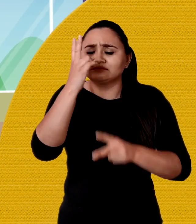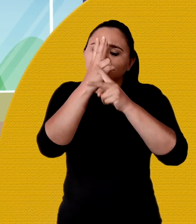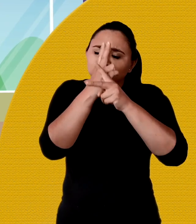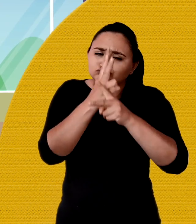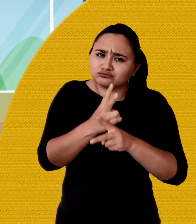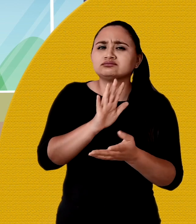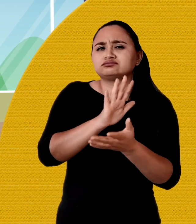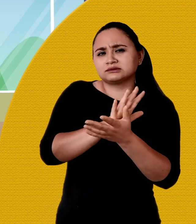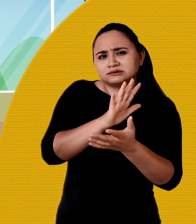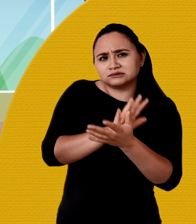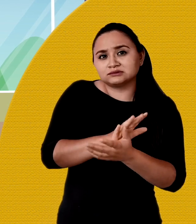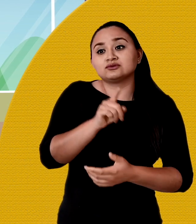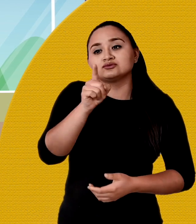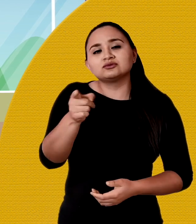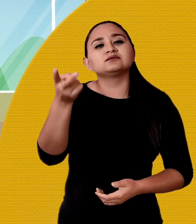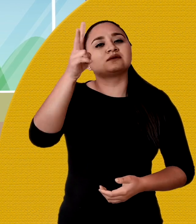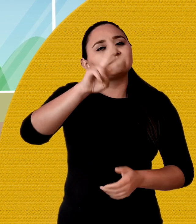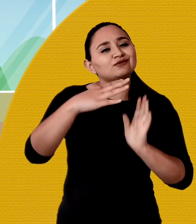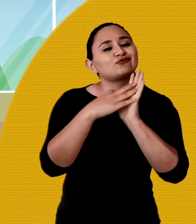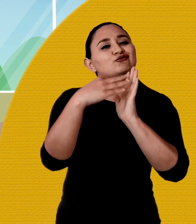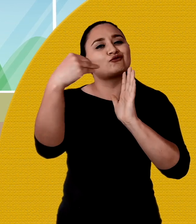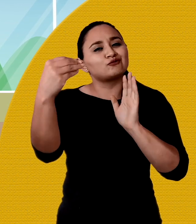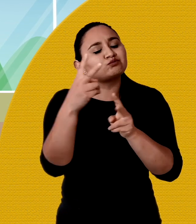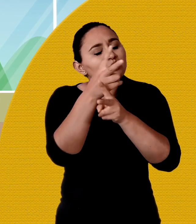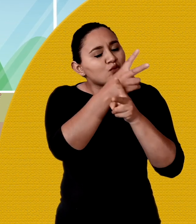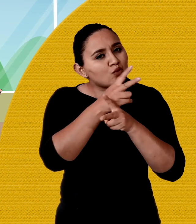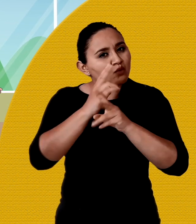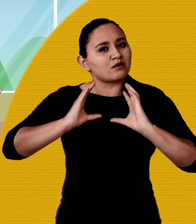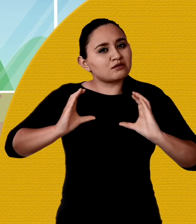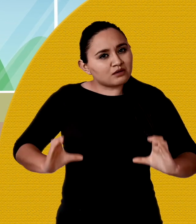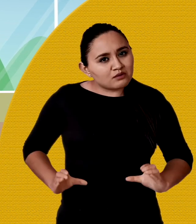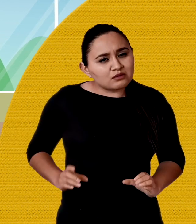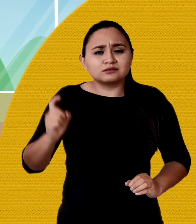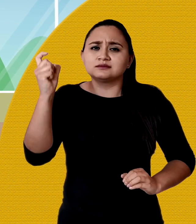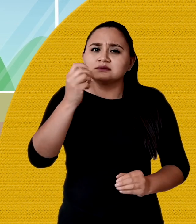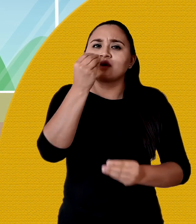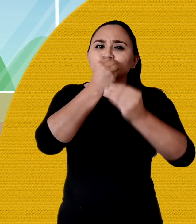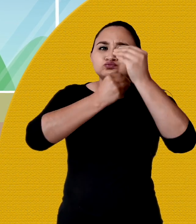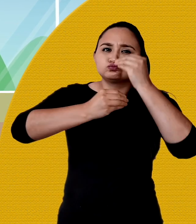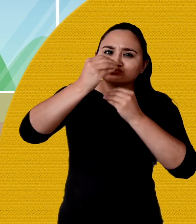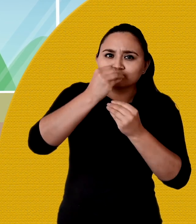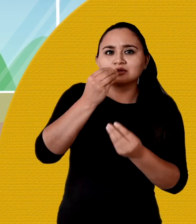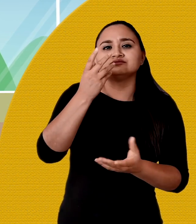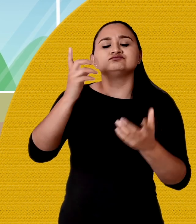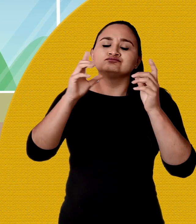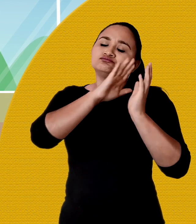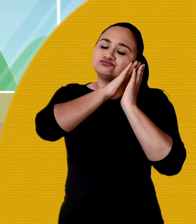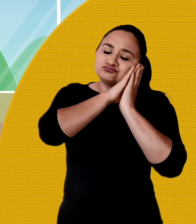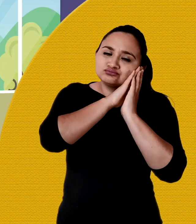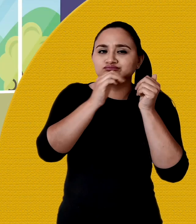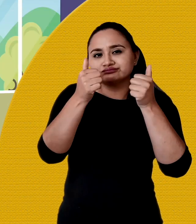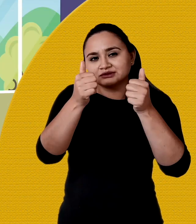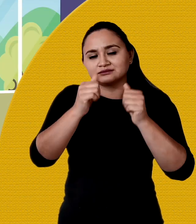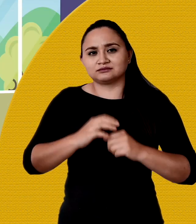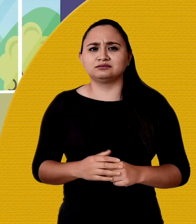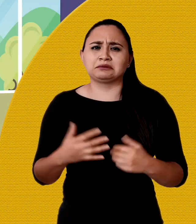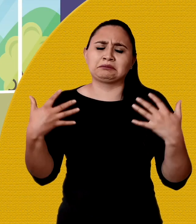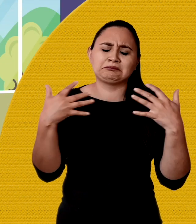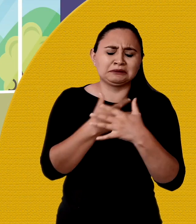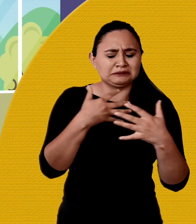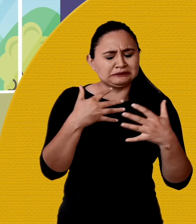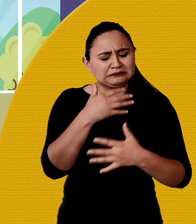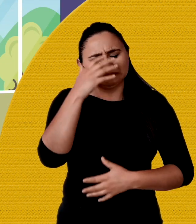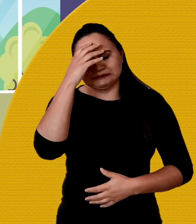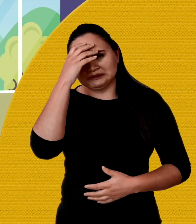Ajá. Él sabe cuidarse bien. Y tú también debes cuidarte. Debes comer y dormir bien. Tengo miedo,